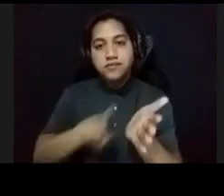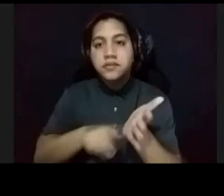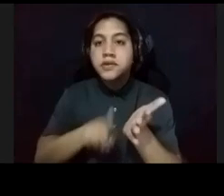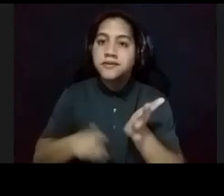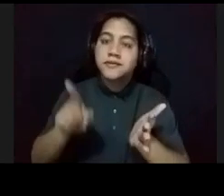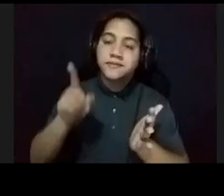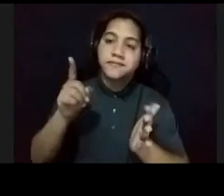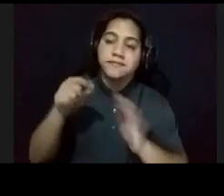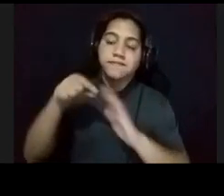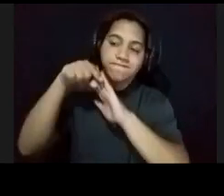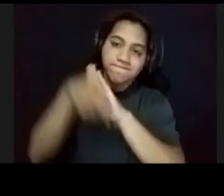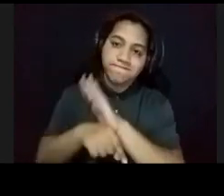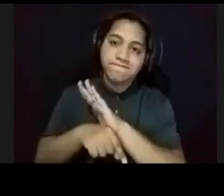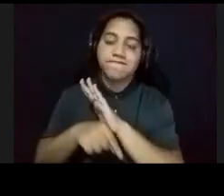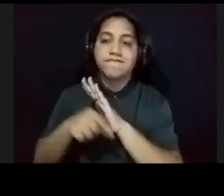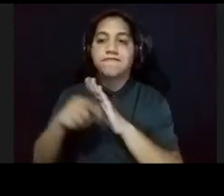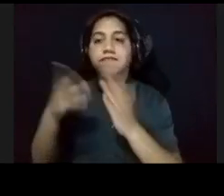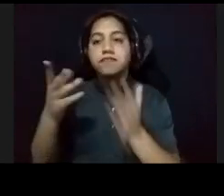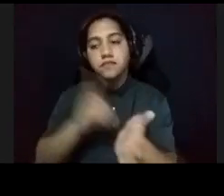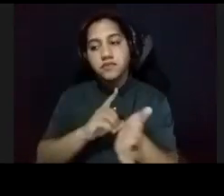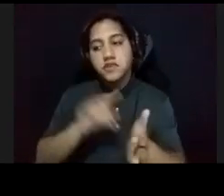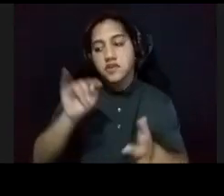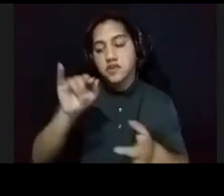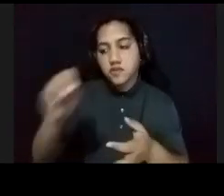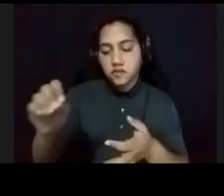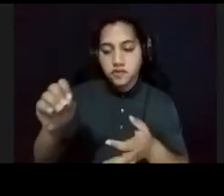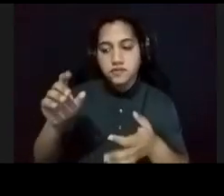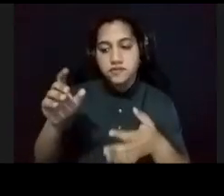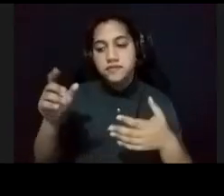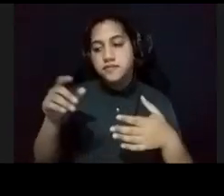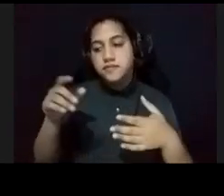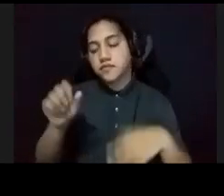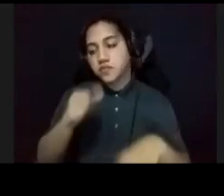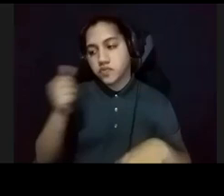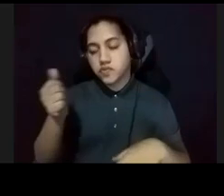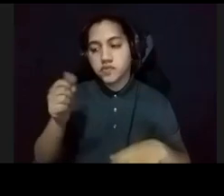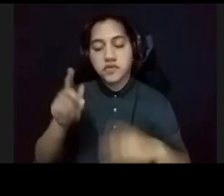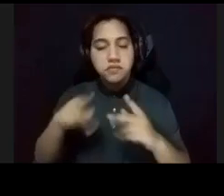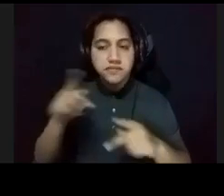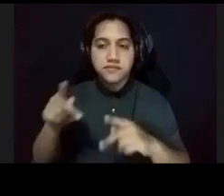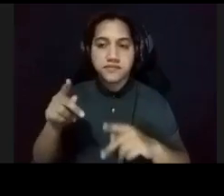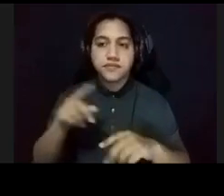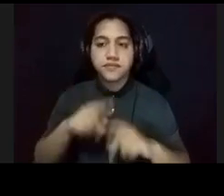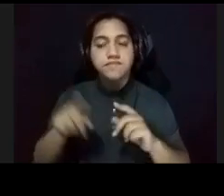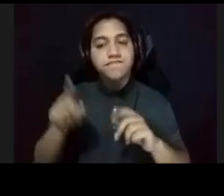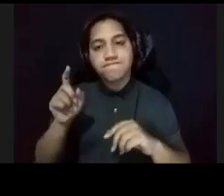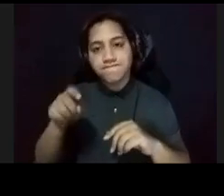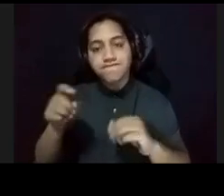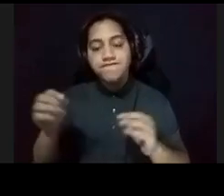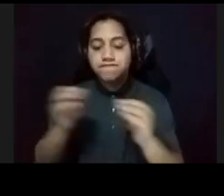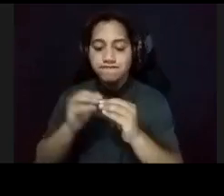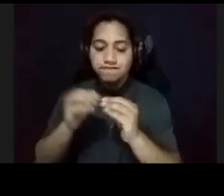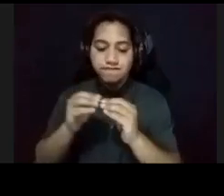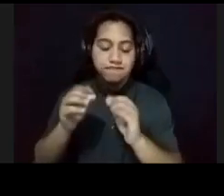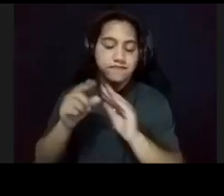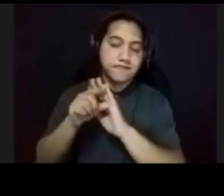más profundo, lo ha hecho, la doctora Tío, y otras, y otras personas, pero debemos abordar, más